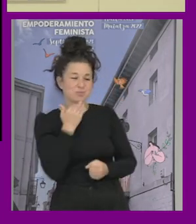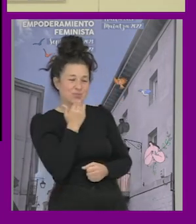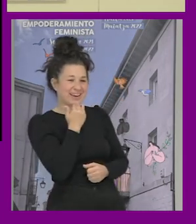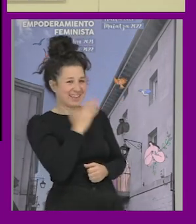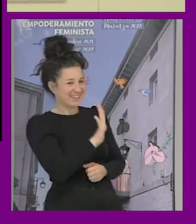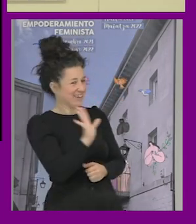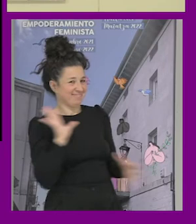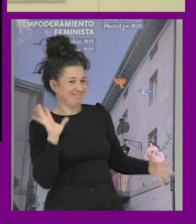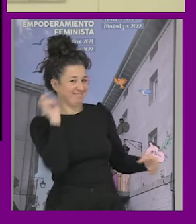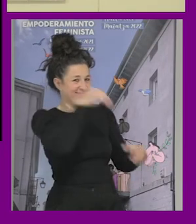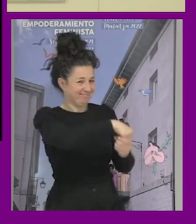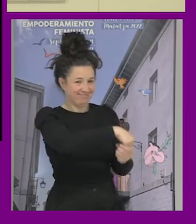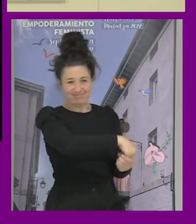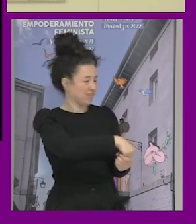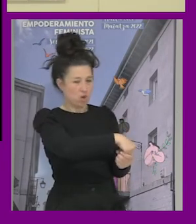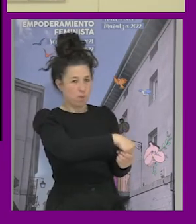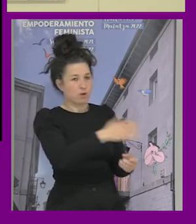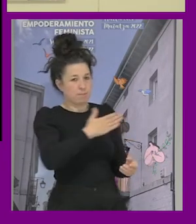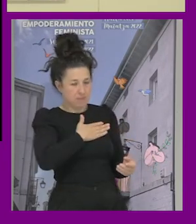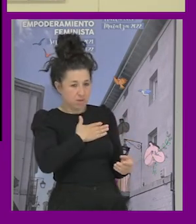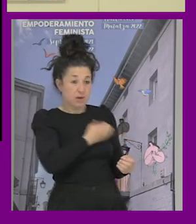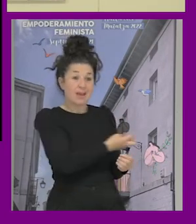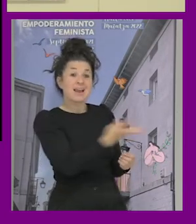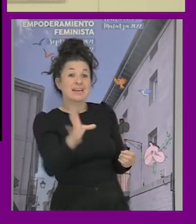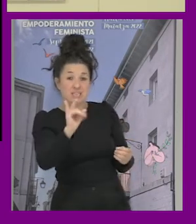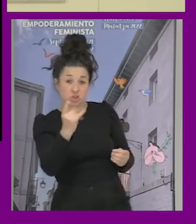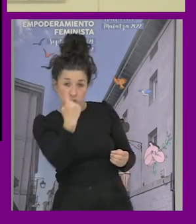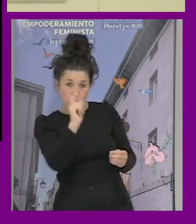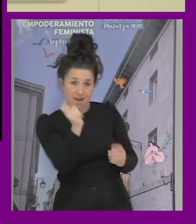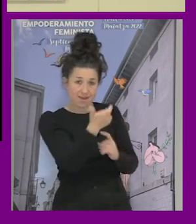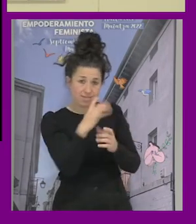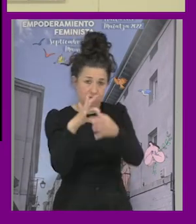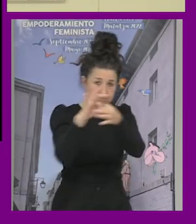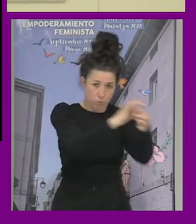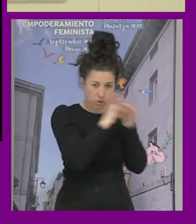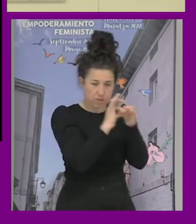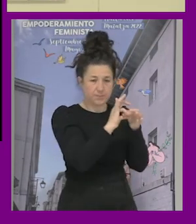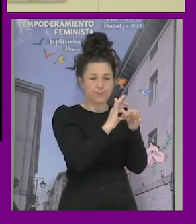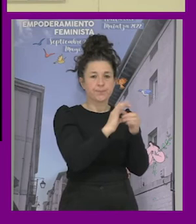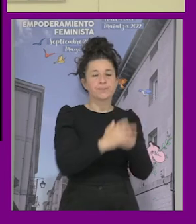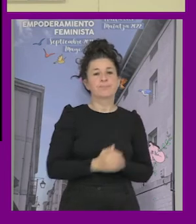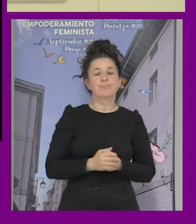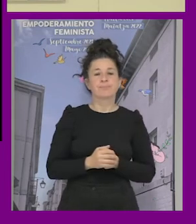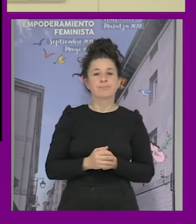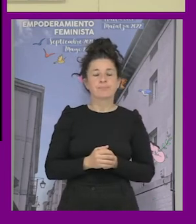no se unían que tenían su pero todo lo demás se unió en una misma agencia ¿no? esta